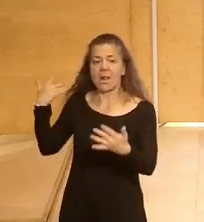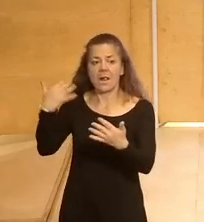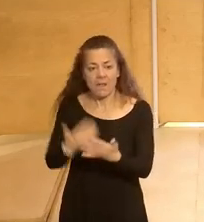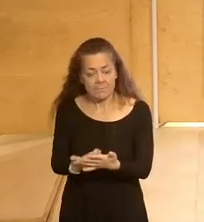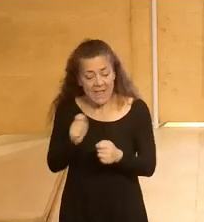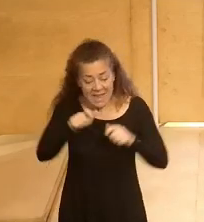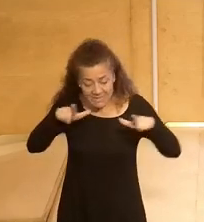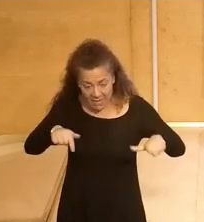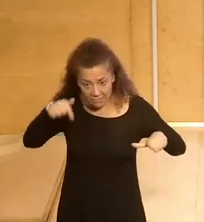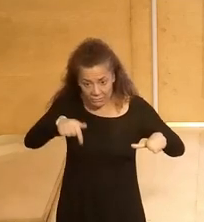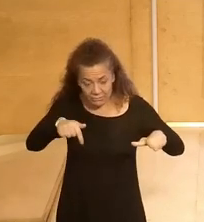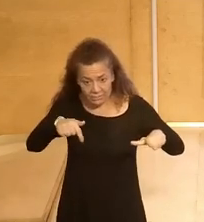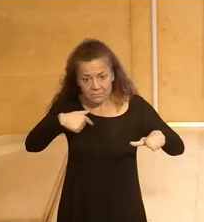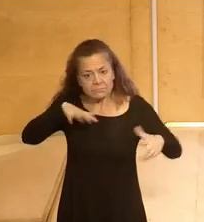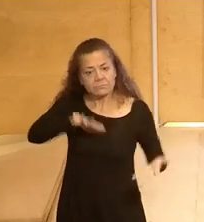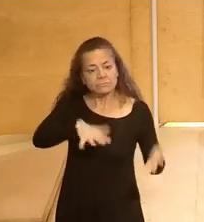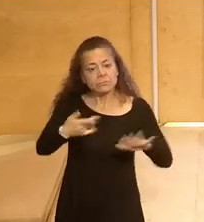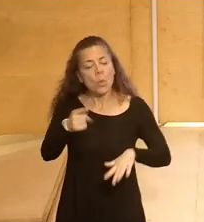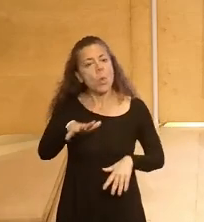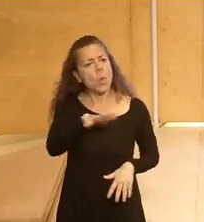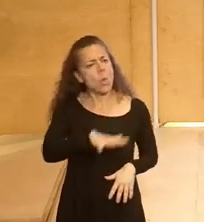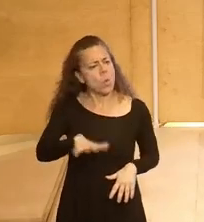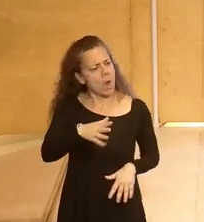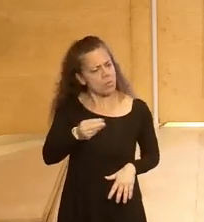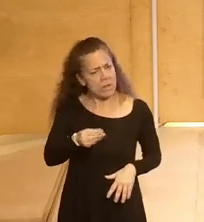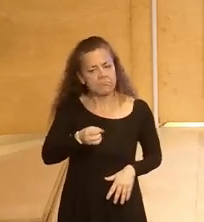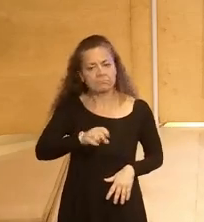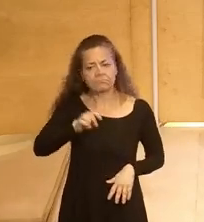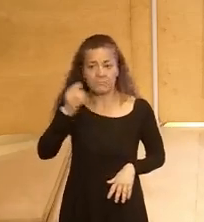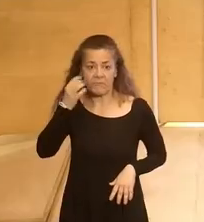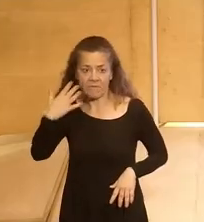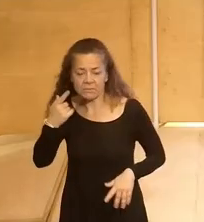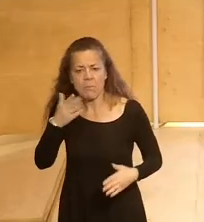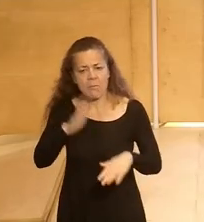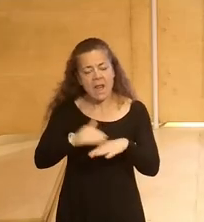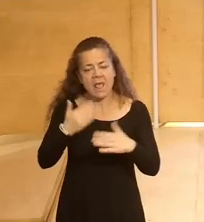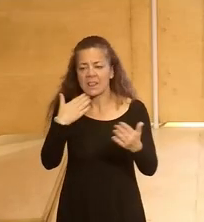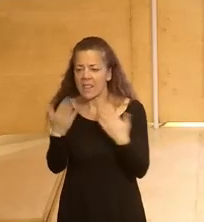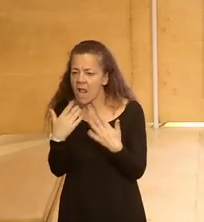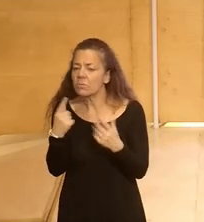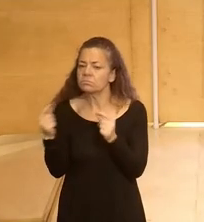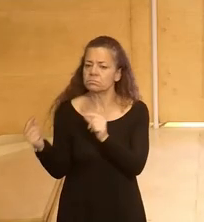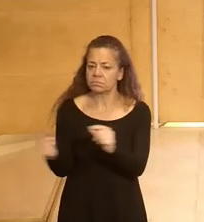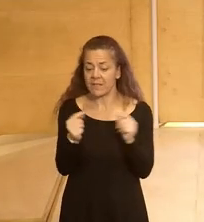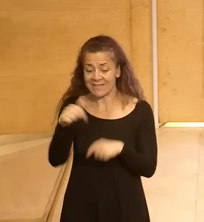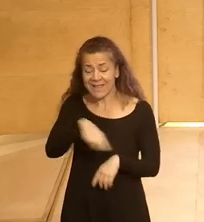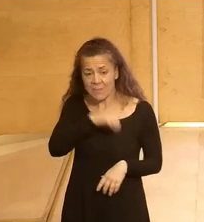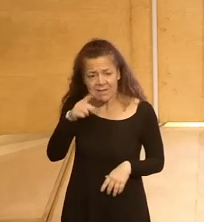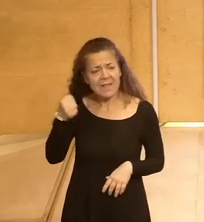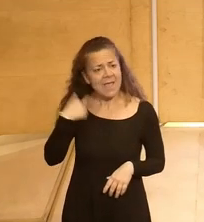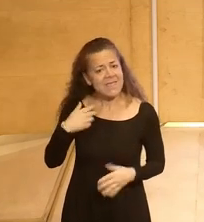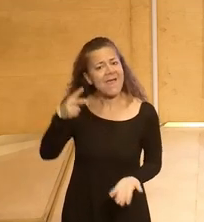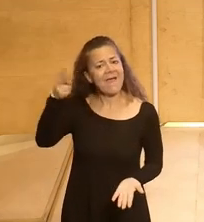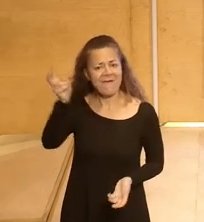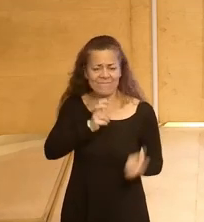el espacio Bertelsmann se ha convertido en un lugar muy emblemático de diálogo y de debate en Madrid por el que han pasado